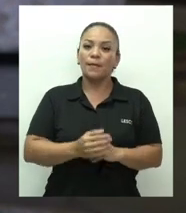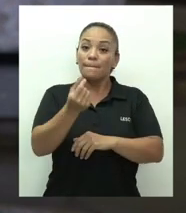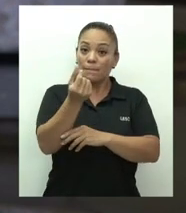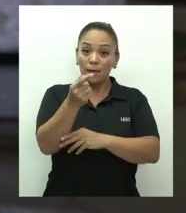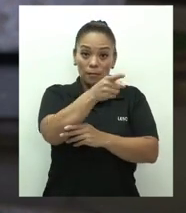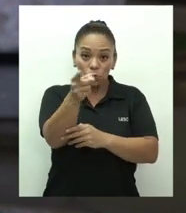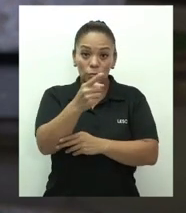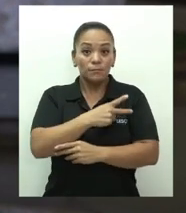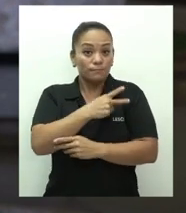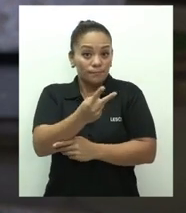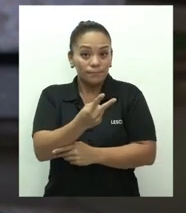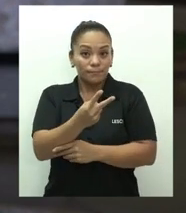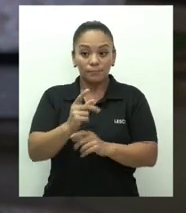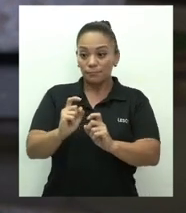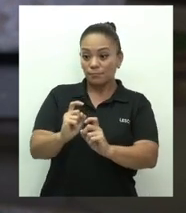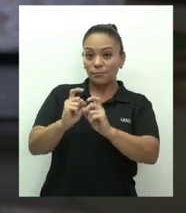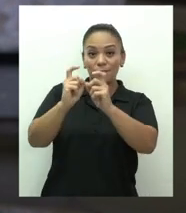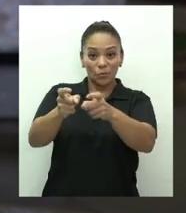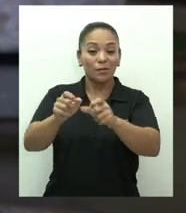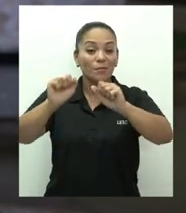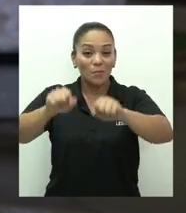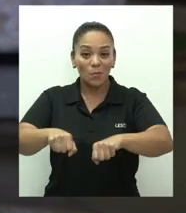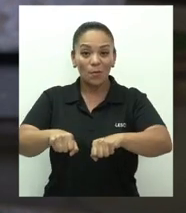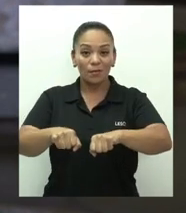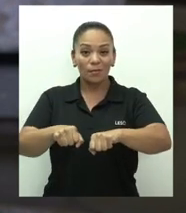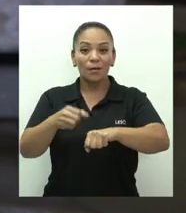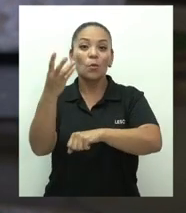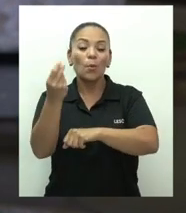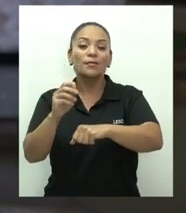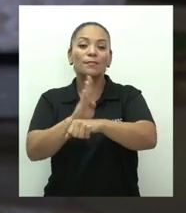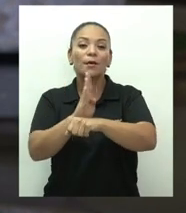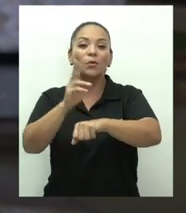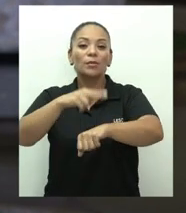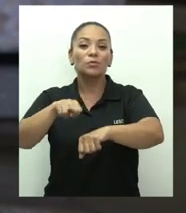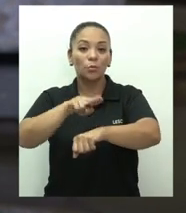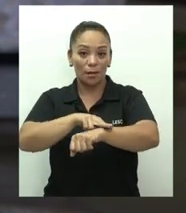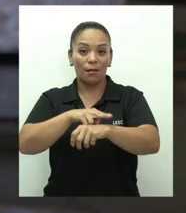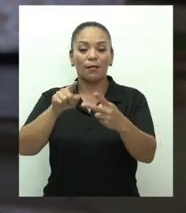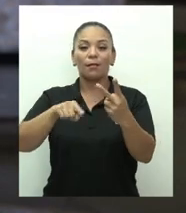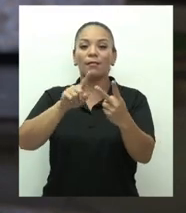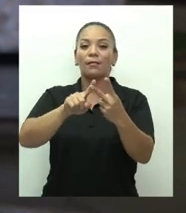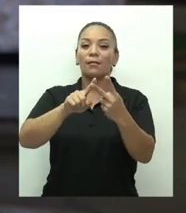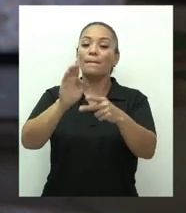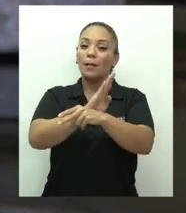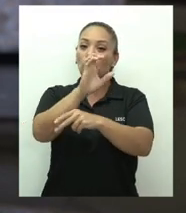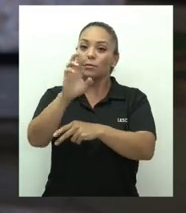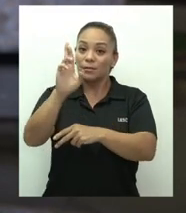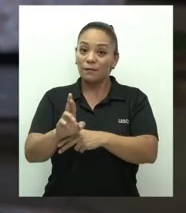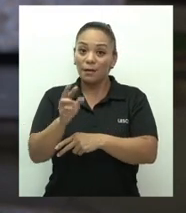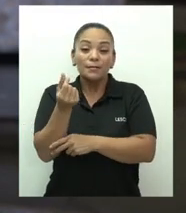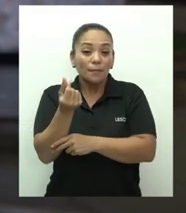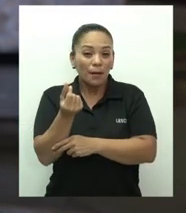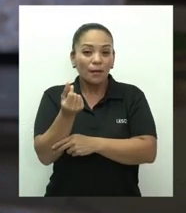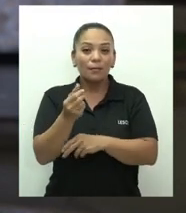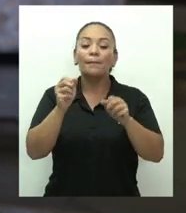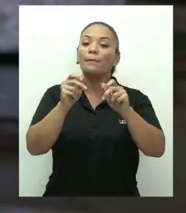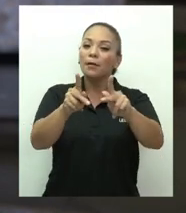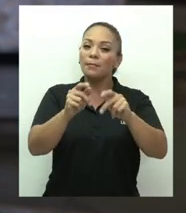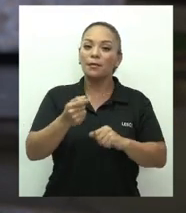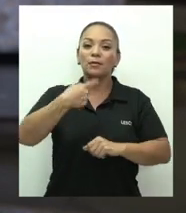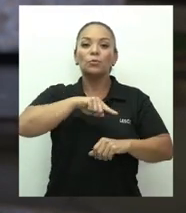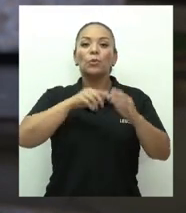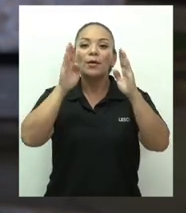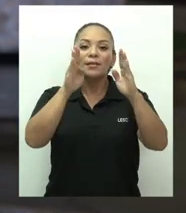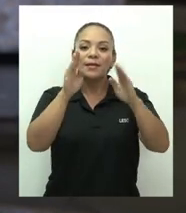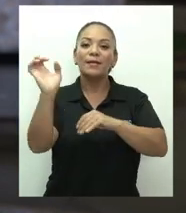generosamente podría donar a las cuentas del Banco Nacional y del Banco de Costa Rica, nos permitirán atender